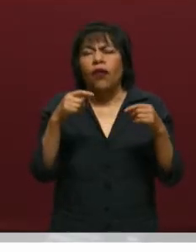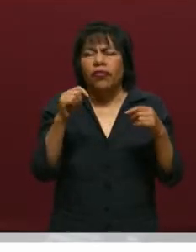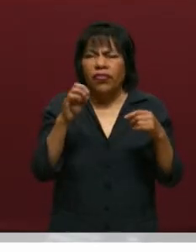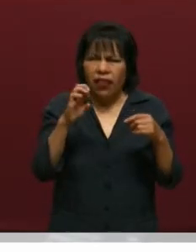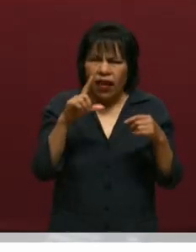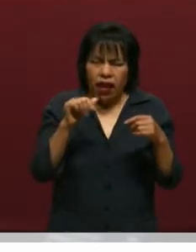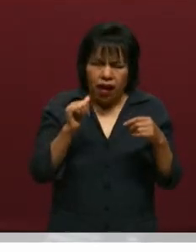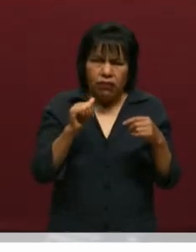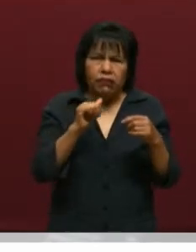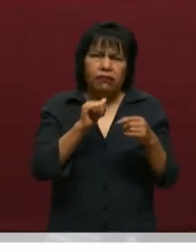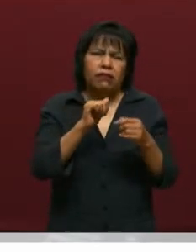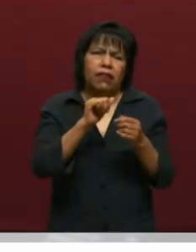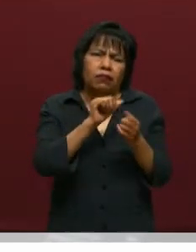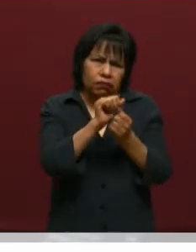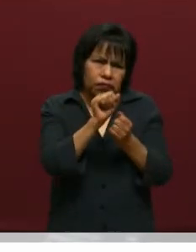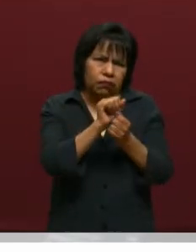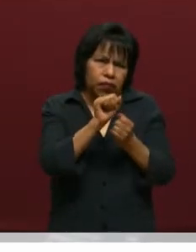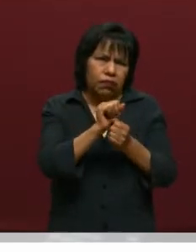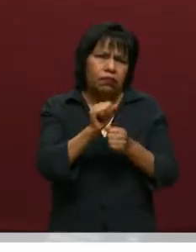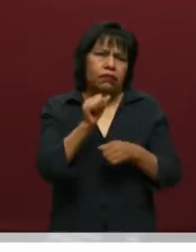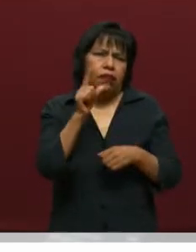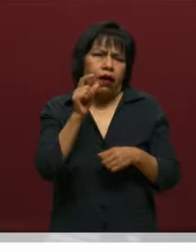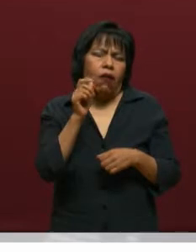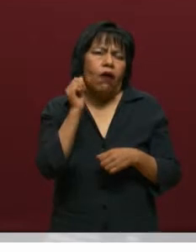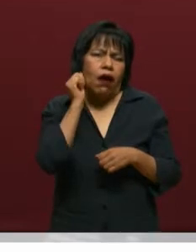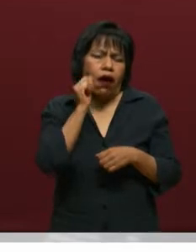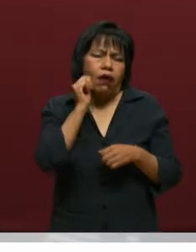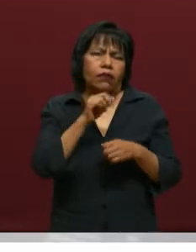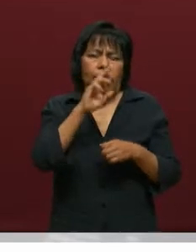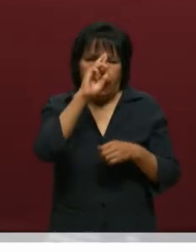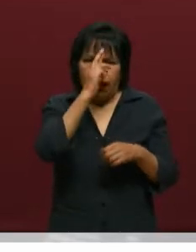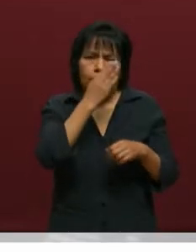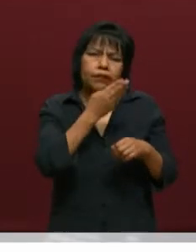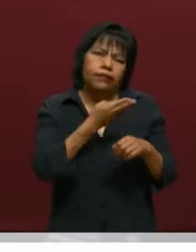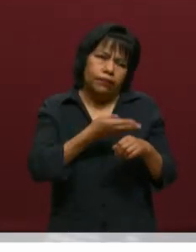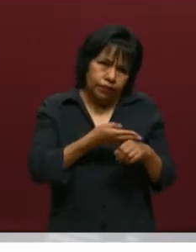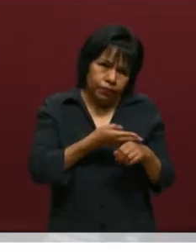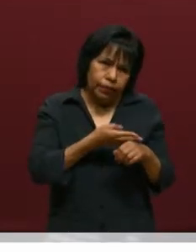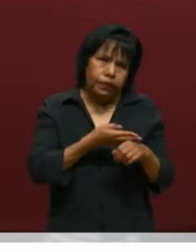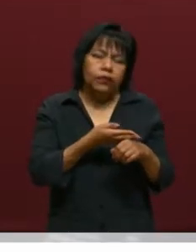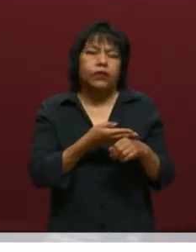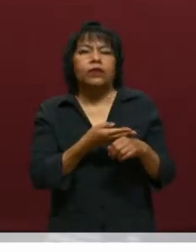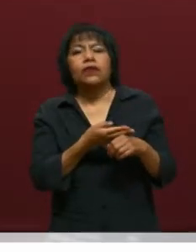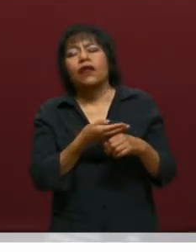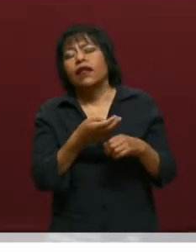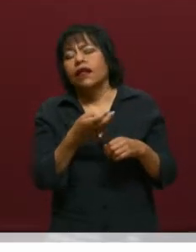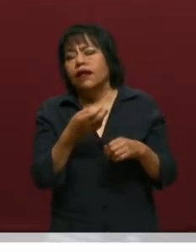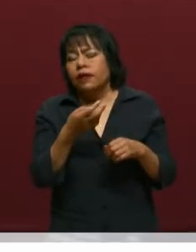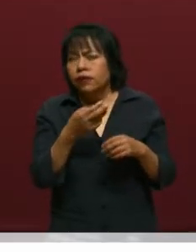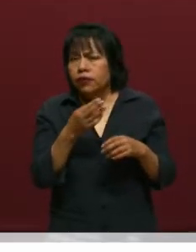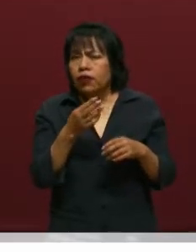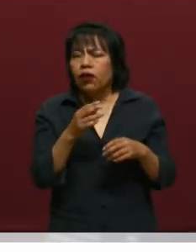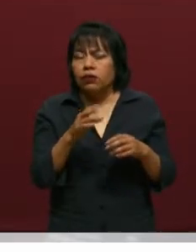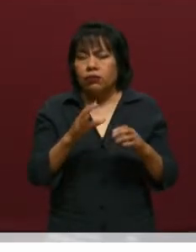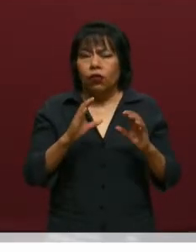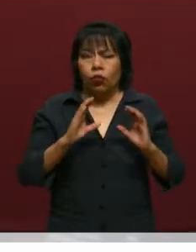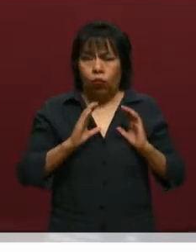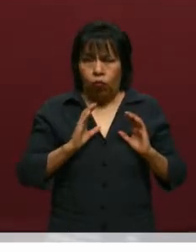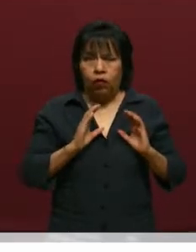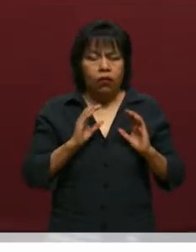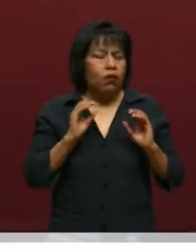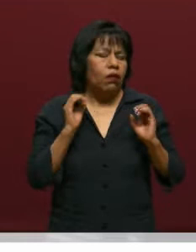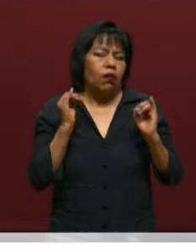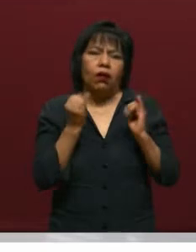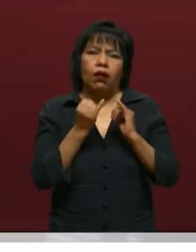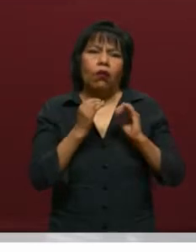bien con agua y con jabón. Hay que ser muy responsables, reiteramos esto. Y si me cuido yo, te